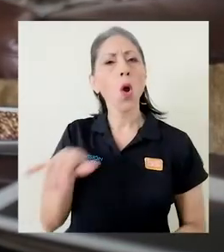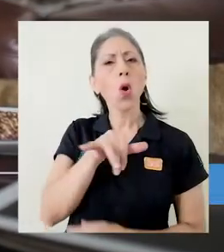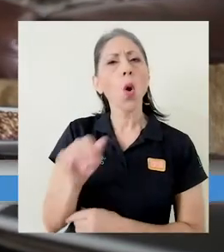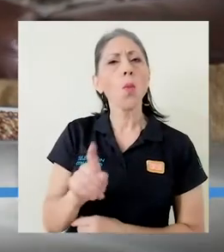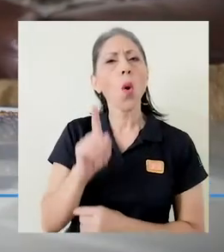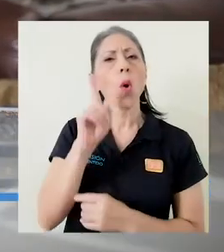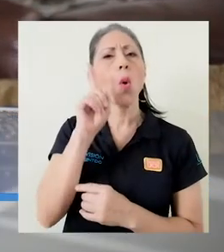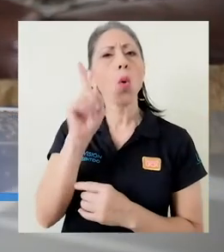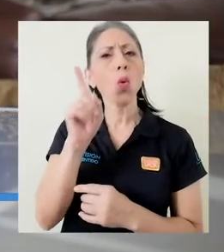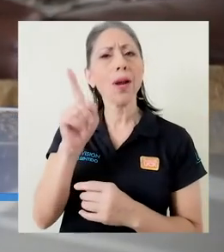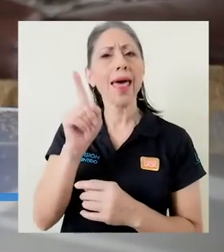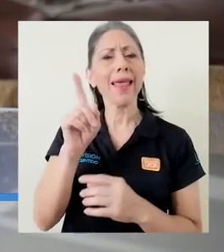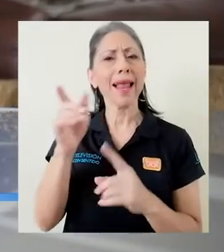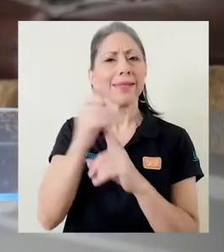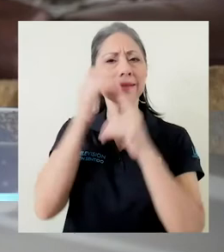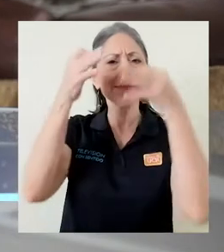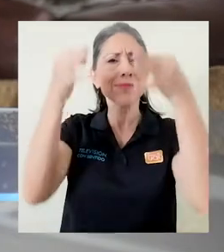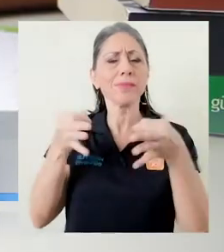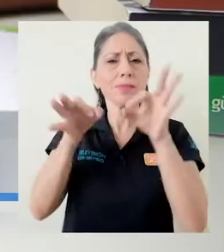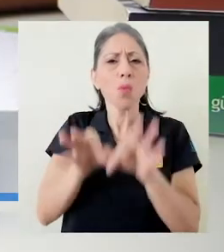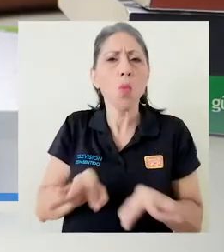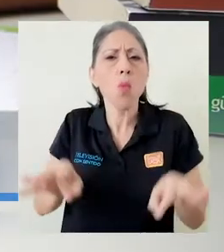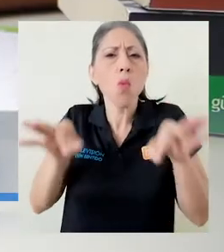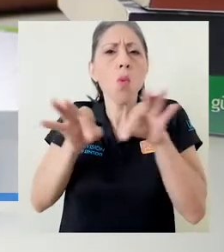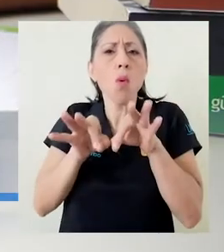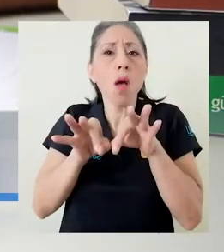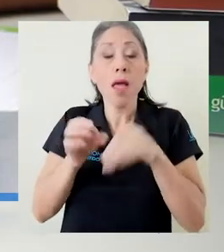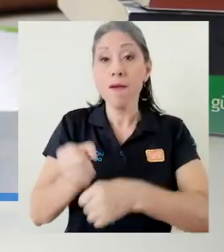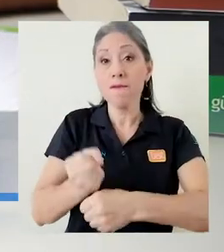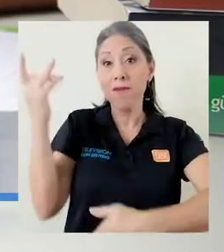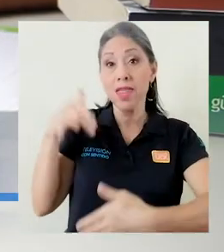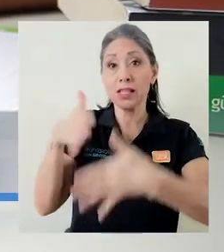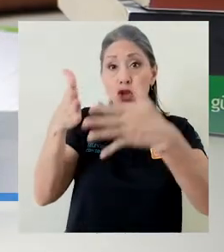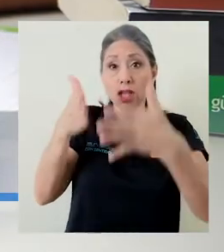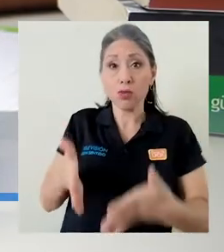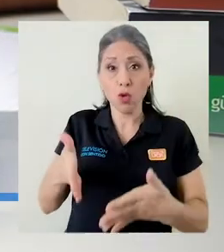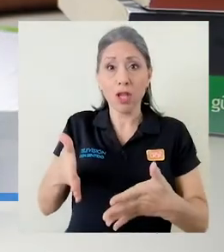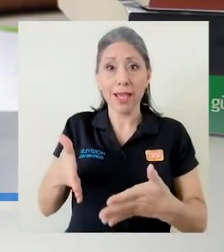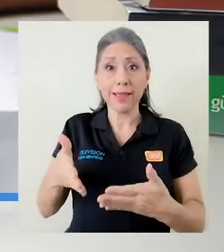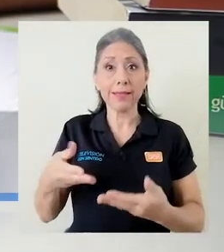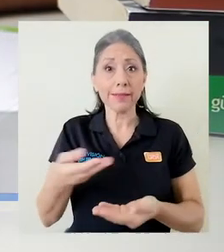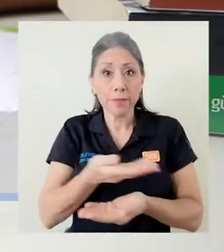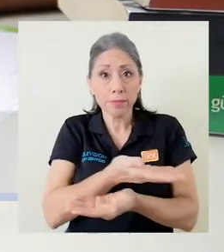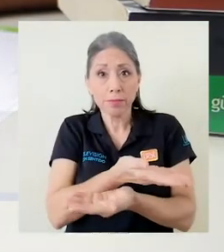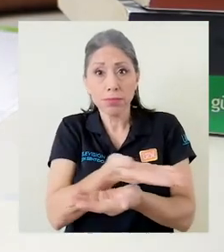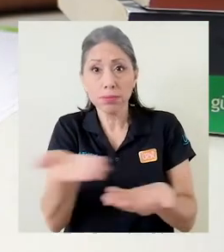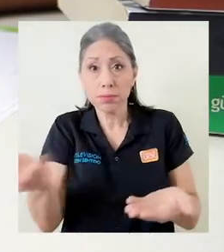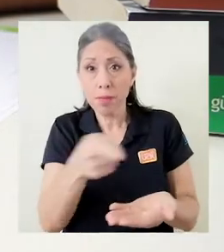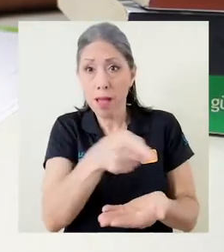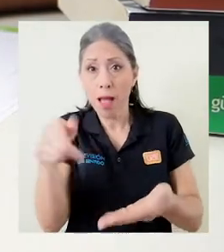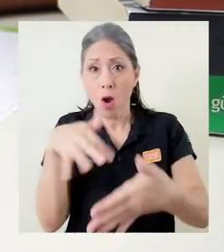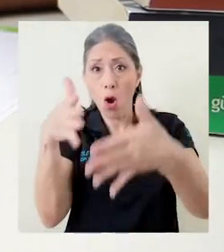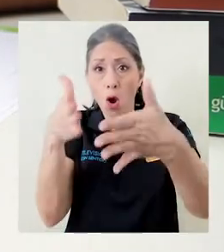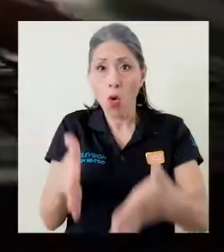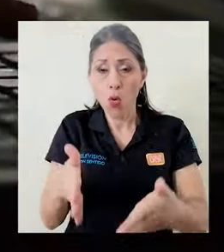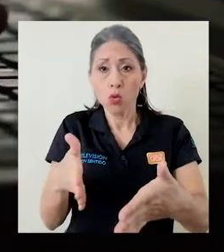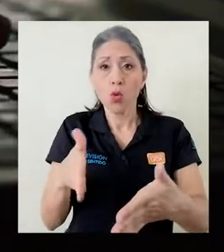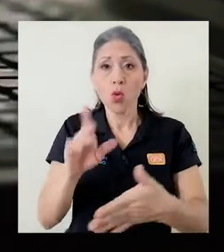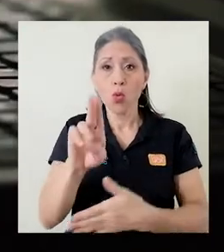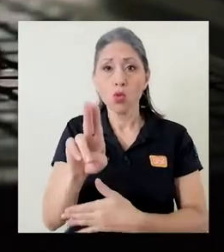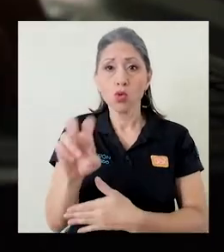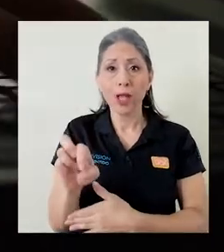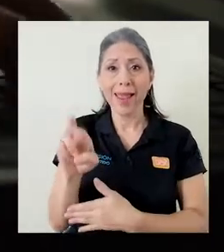Como una de las medidas coyunturales, la Federación de Estudiantes pondrá a disposición de los jóvenes de la UCR